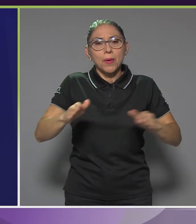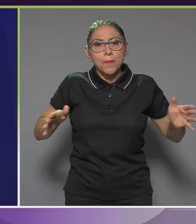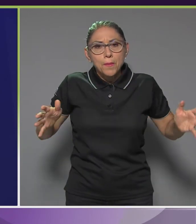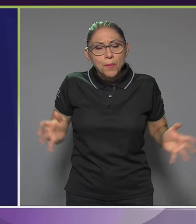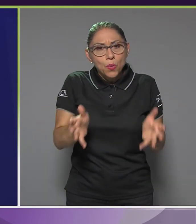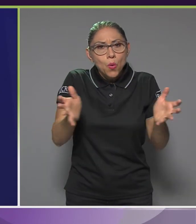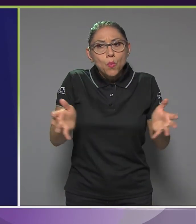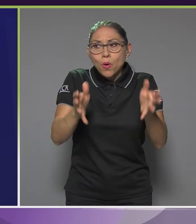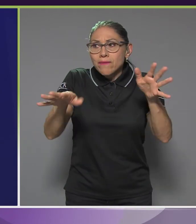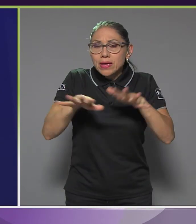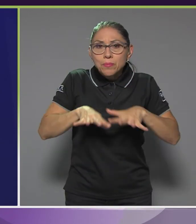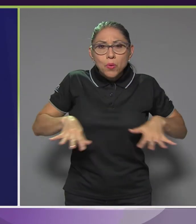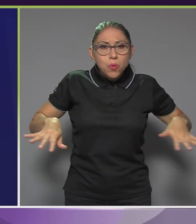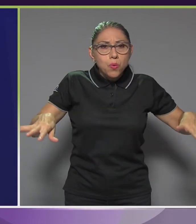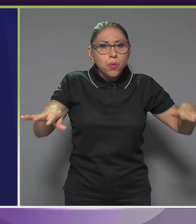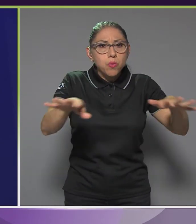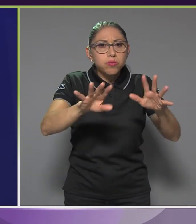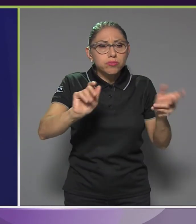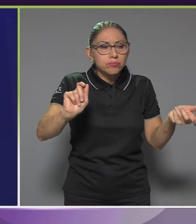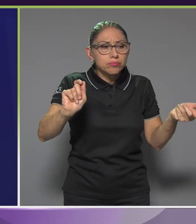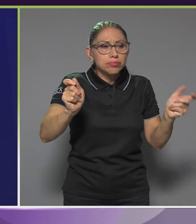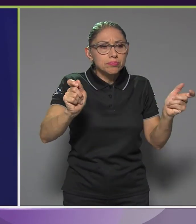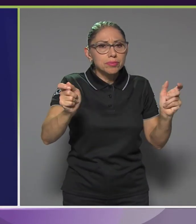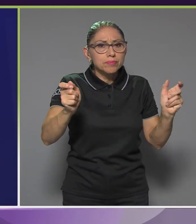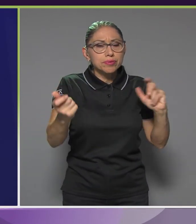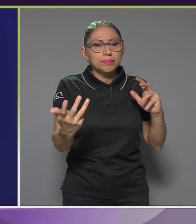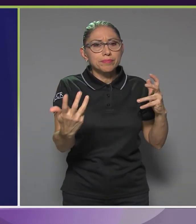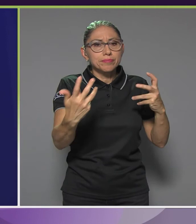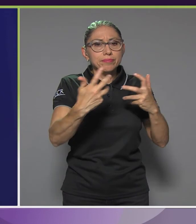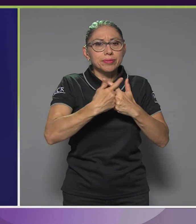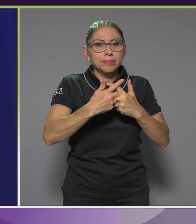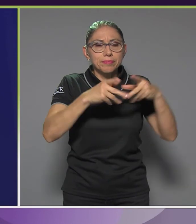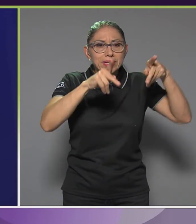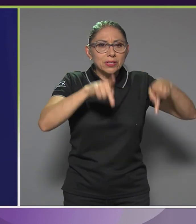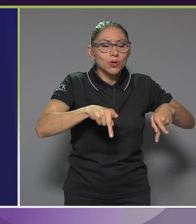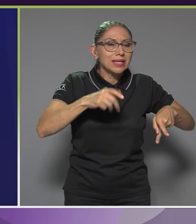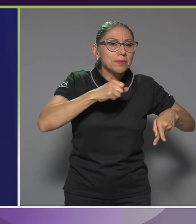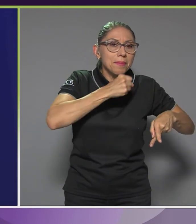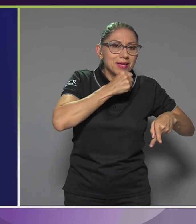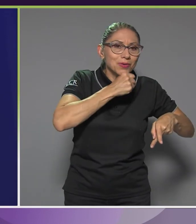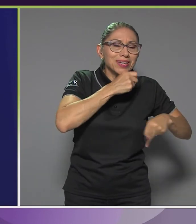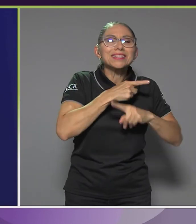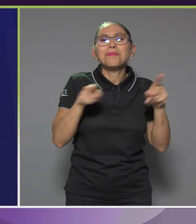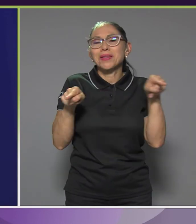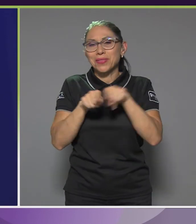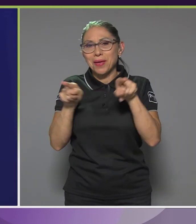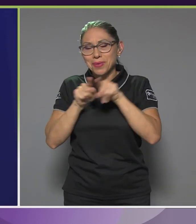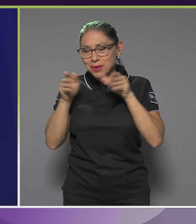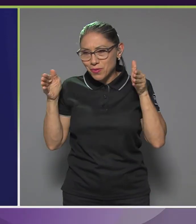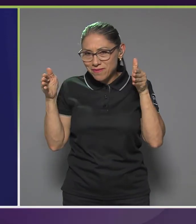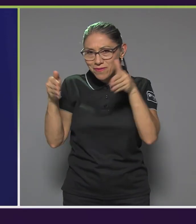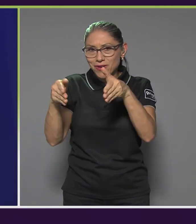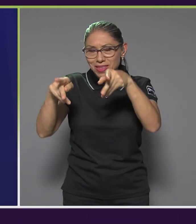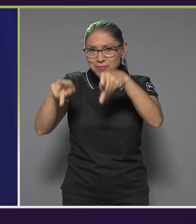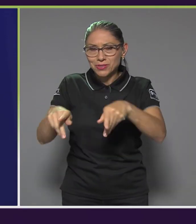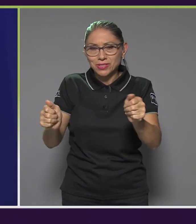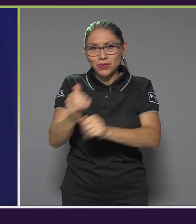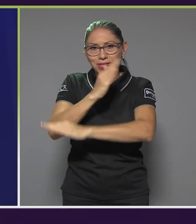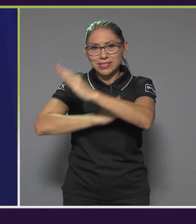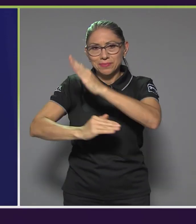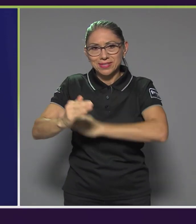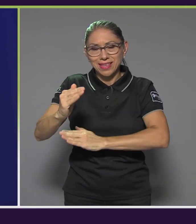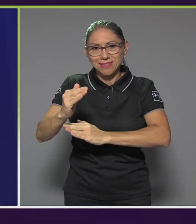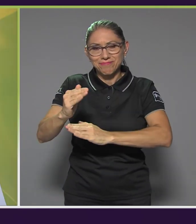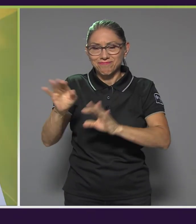del espacio hacia las personas mayores, pero también tiene un enfoque de personas con discapacidad importante. Y también